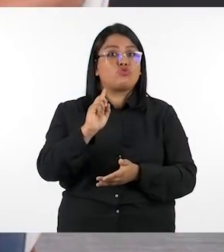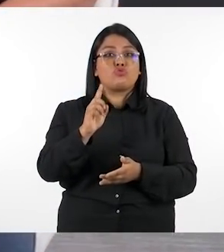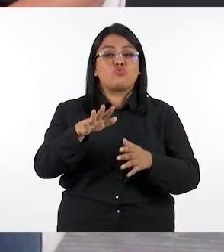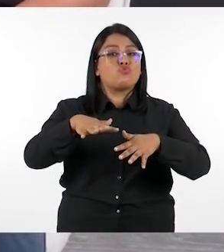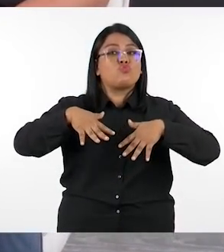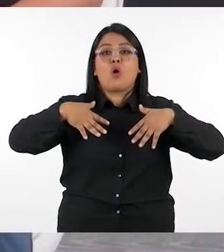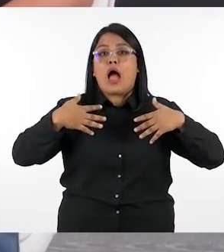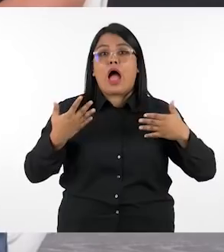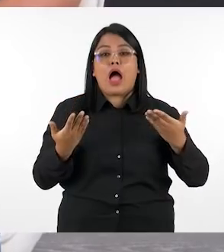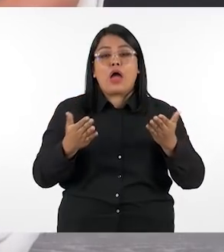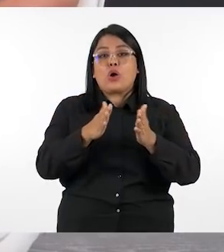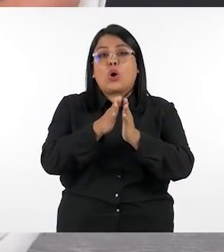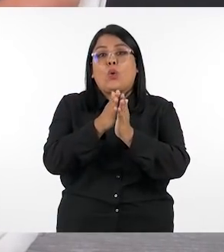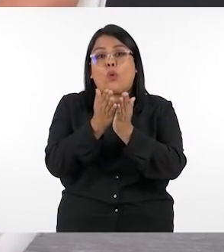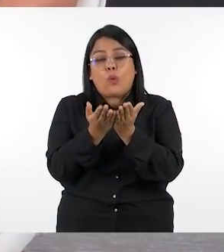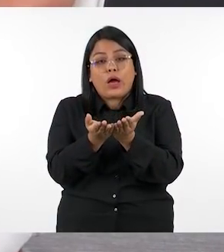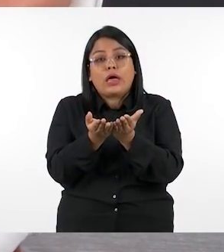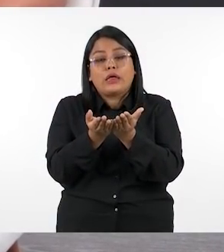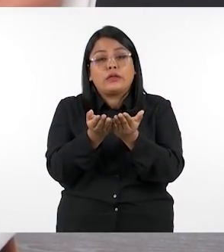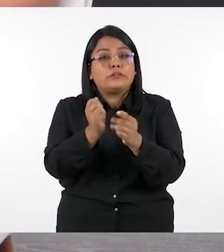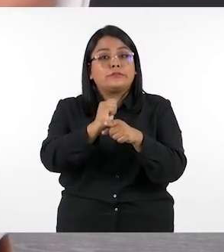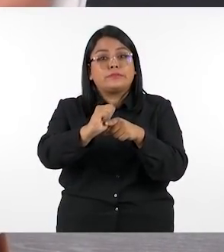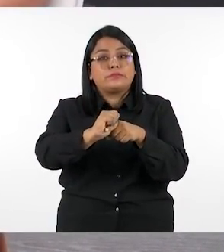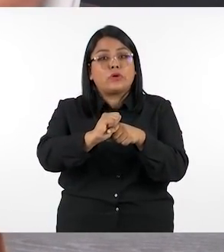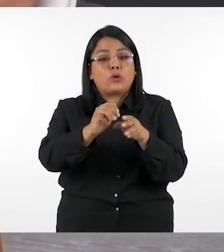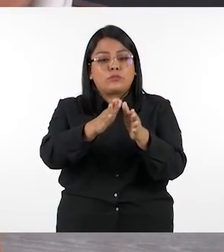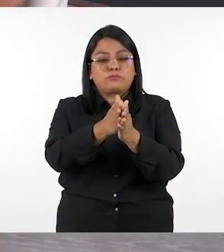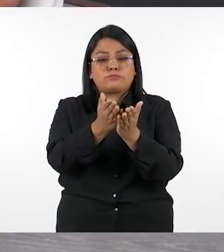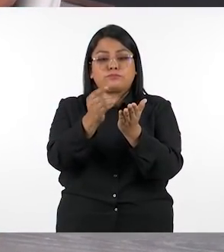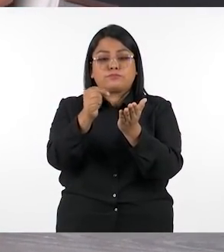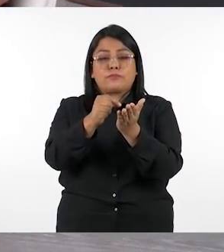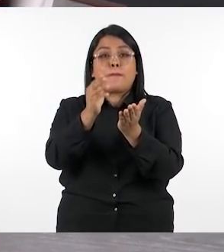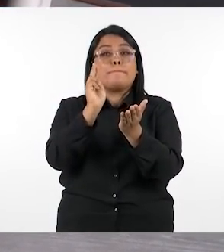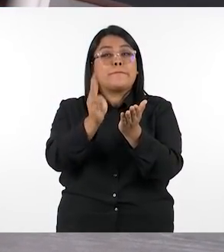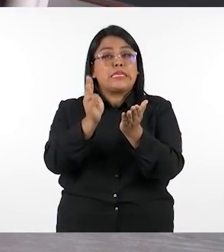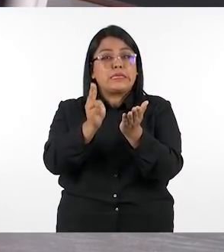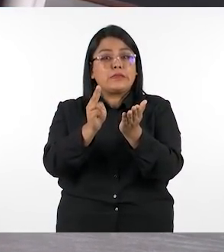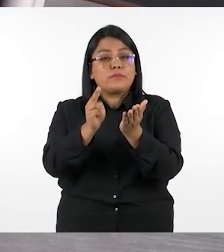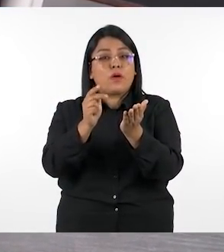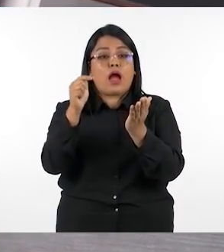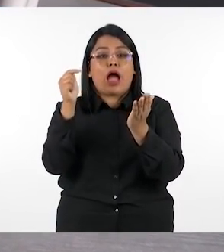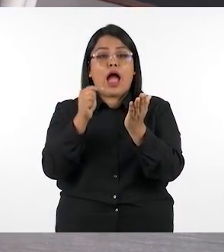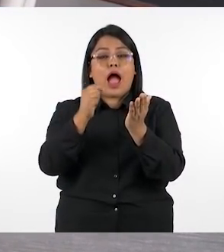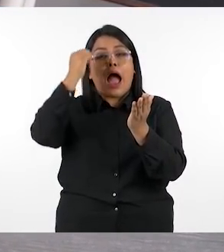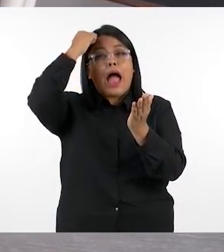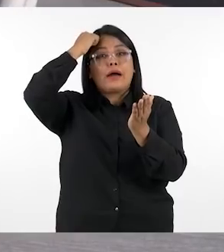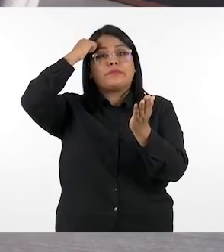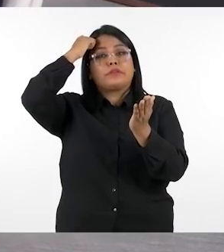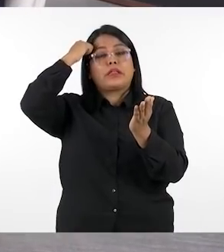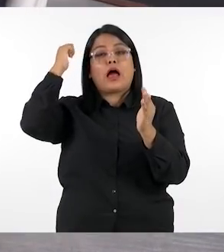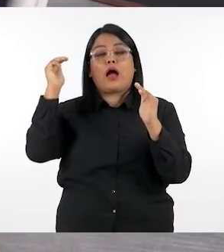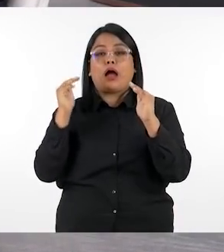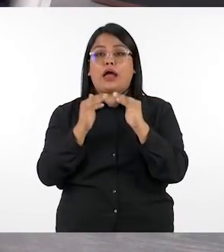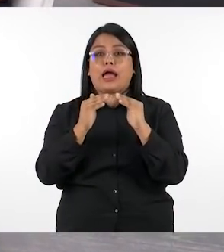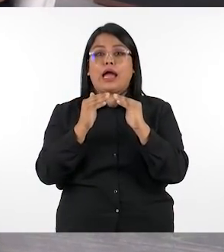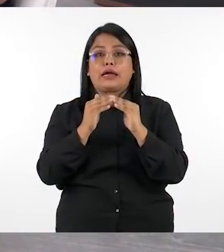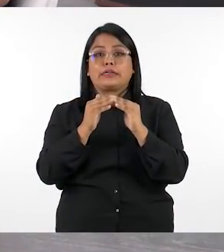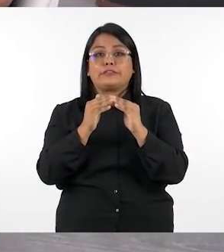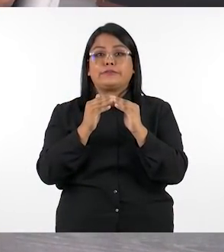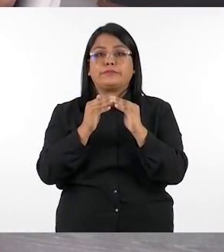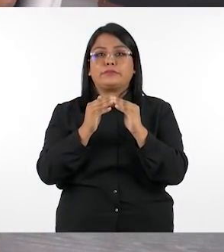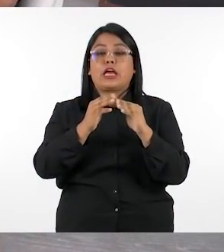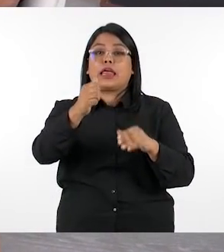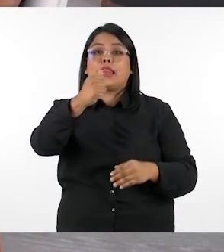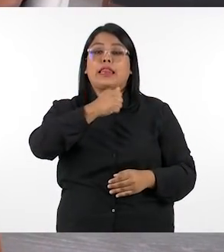tiene cuaderno de ejercicio porque dentro del mismo libro aparece la sección aprendamos en casa que hace